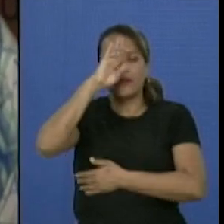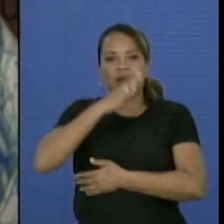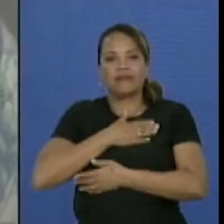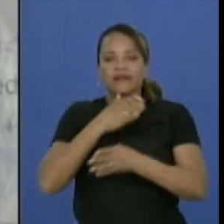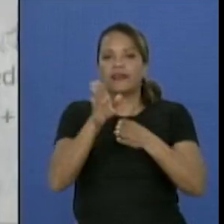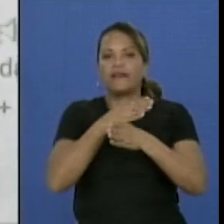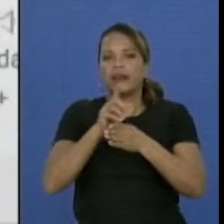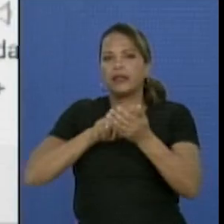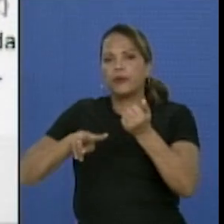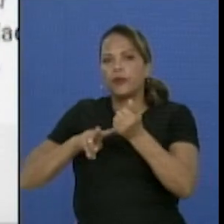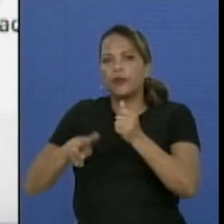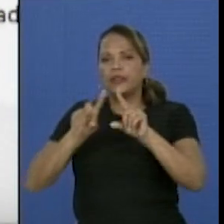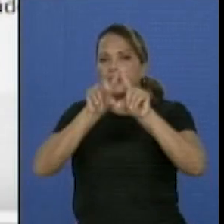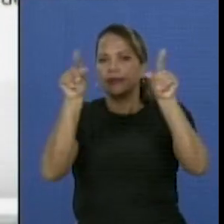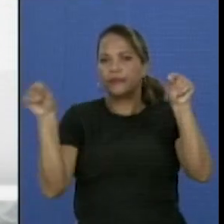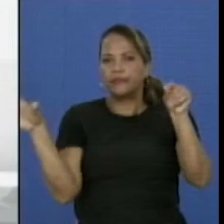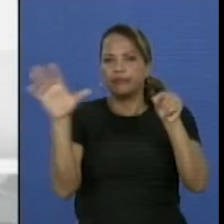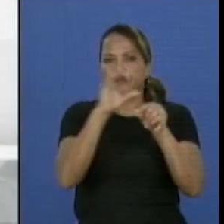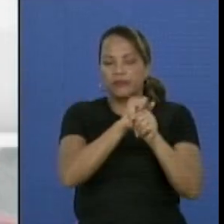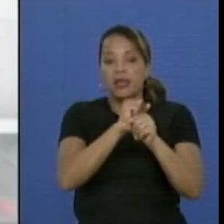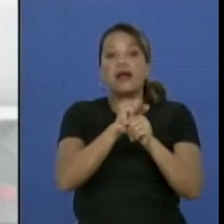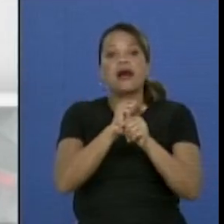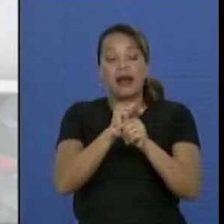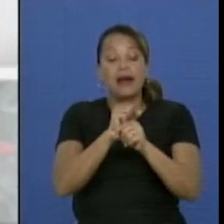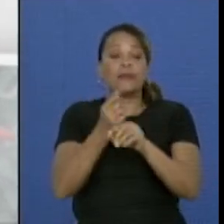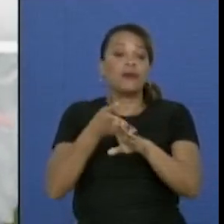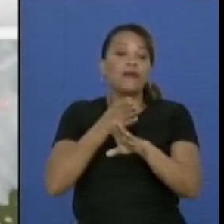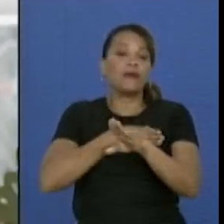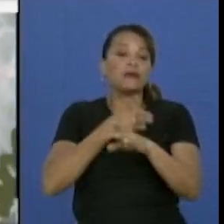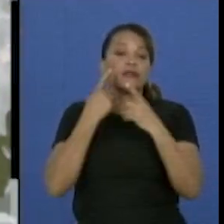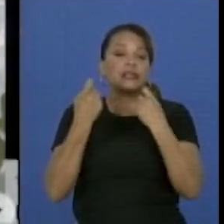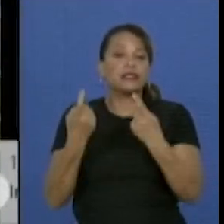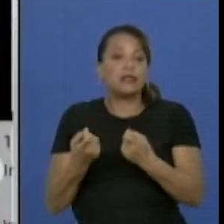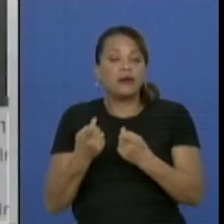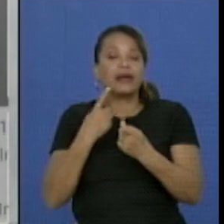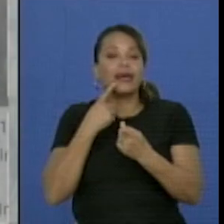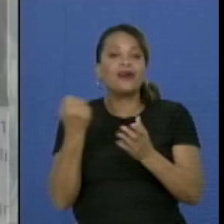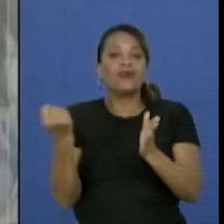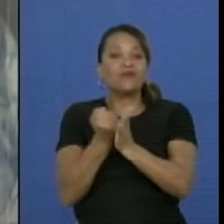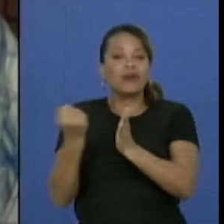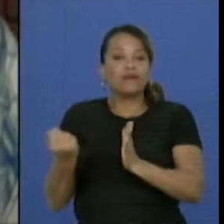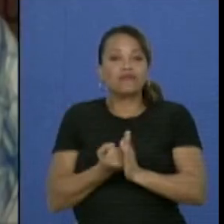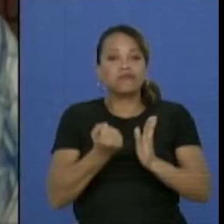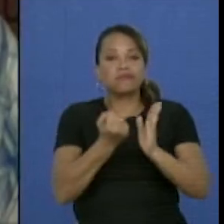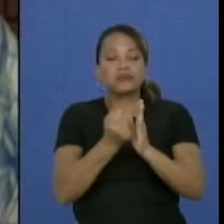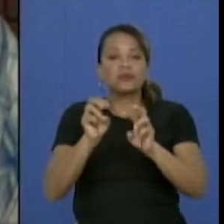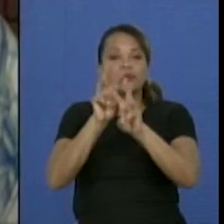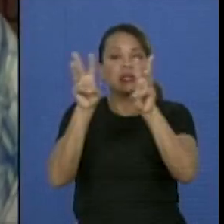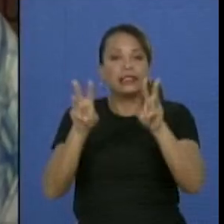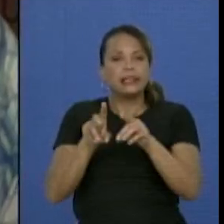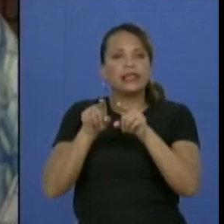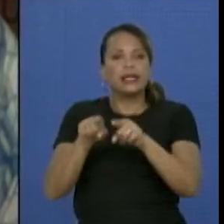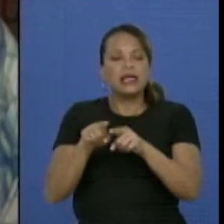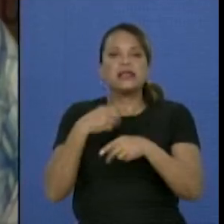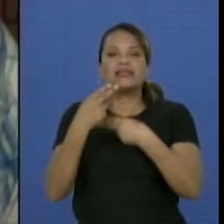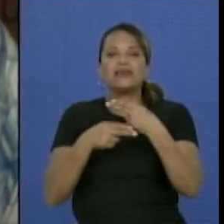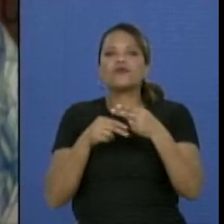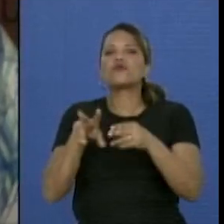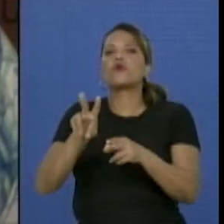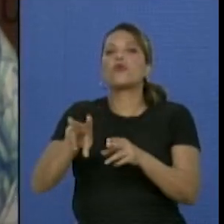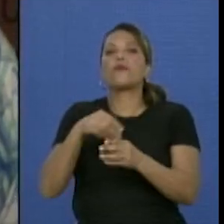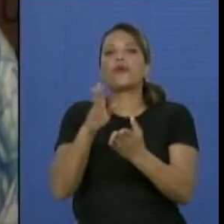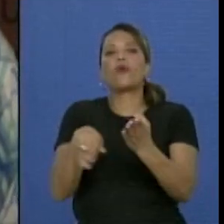de las distintas provincias, municipios y demás. Necesitaba ya una actualización y se hizo una nueva